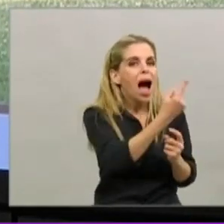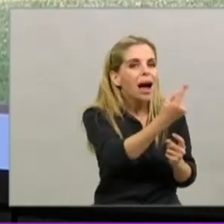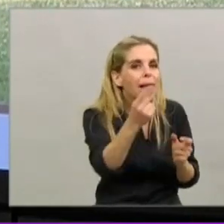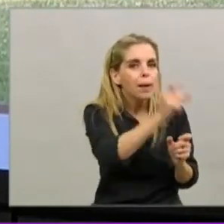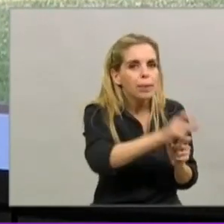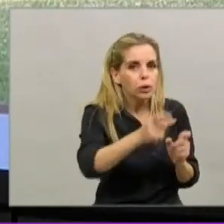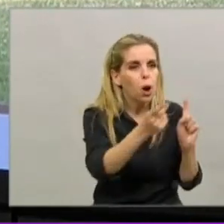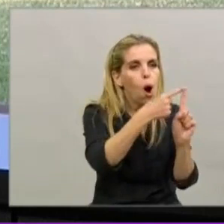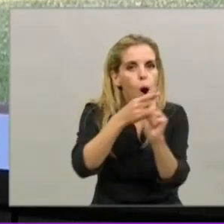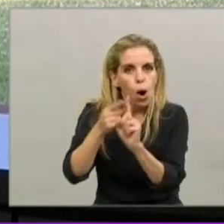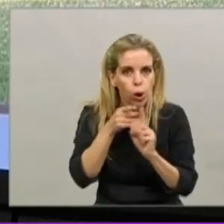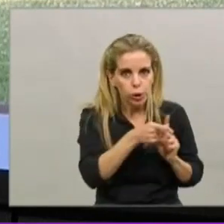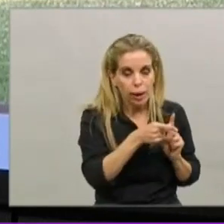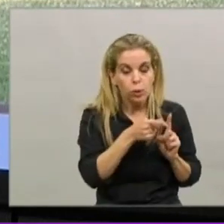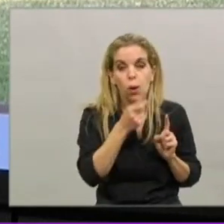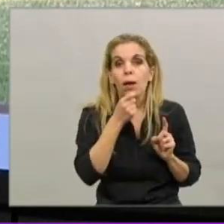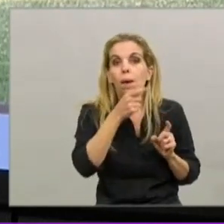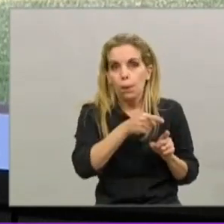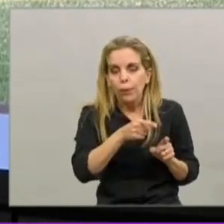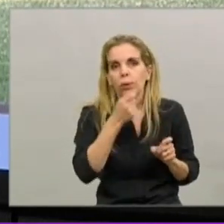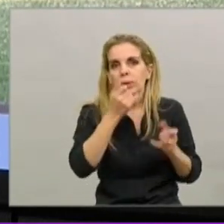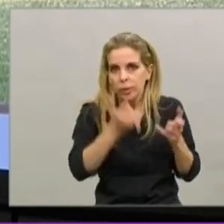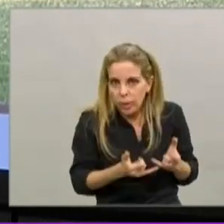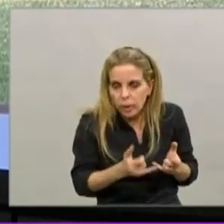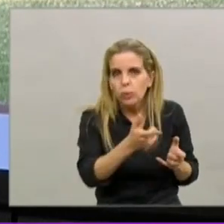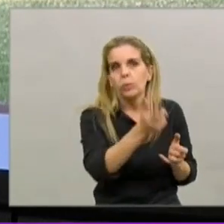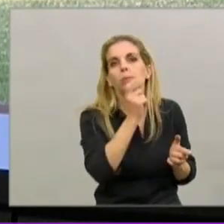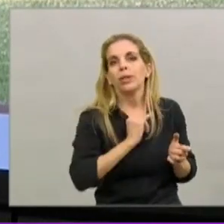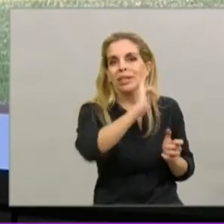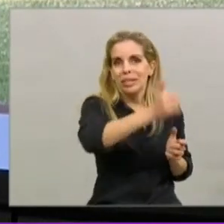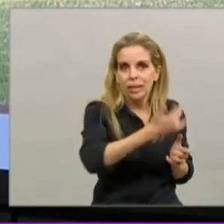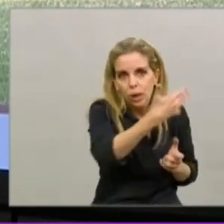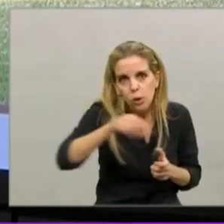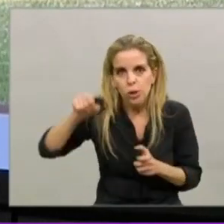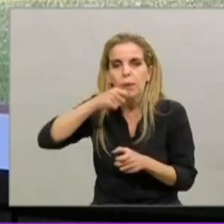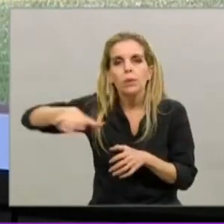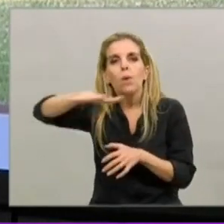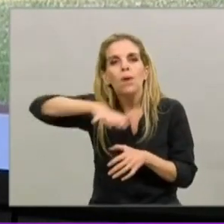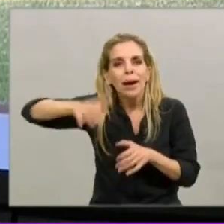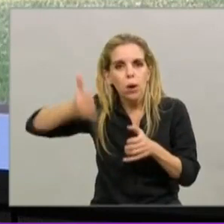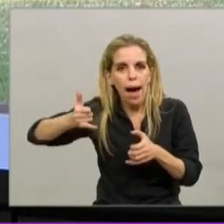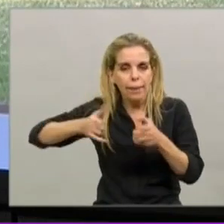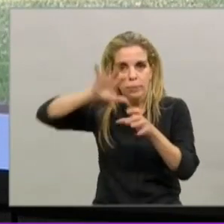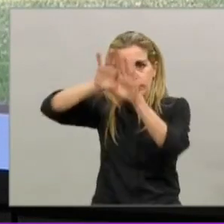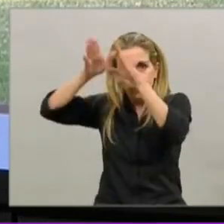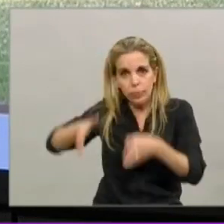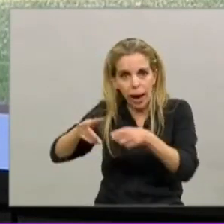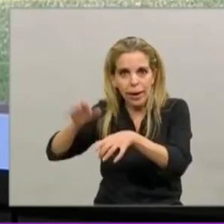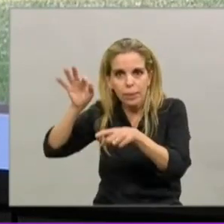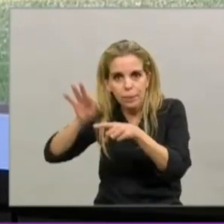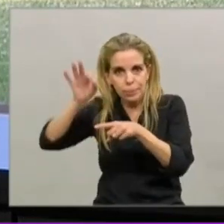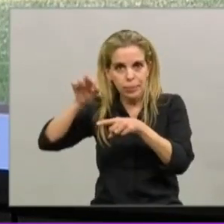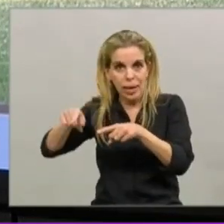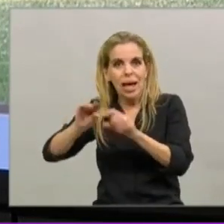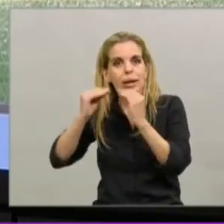En el momento que los hacen, se los testea, se los lleva a un centro de testeo que tenemos en cada uno de los barrios de la ciudad y si se confirma que tienen